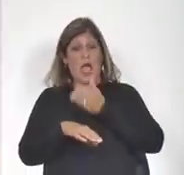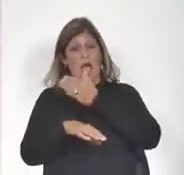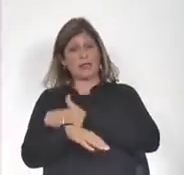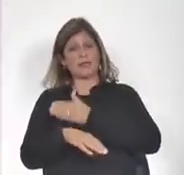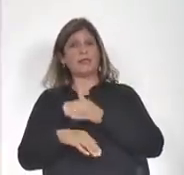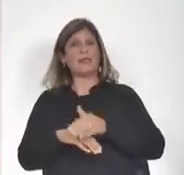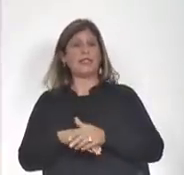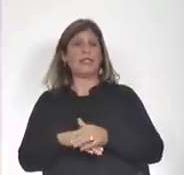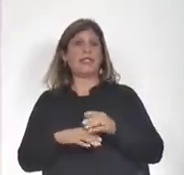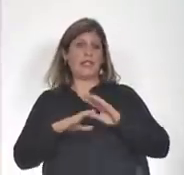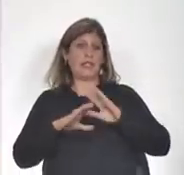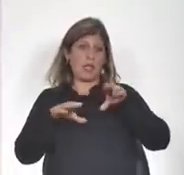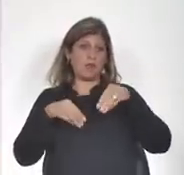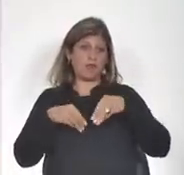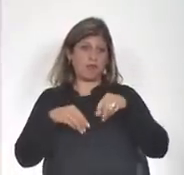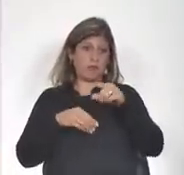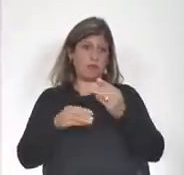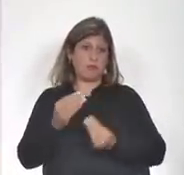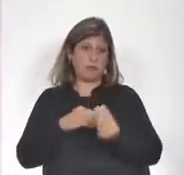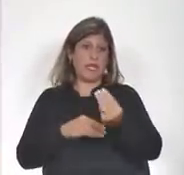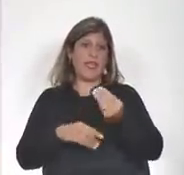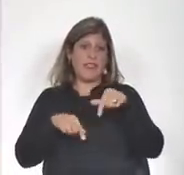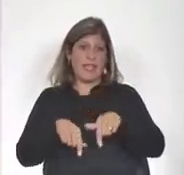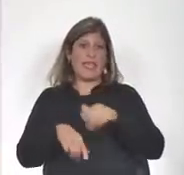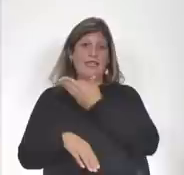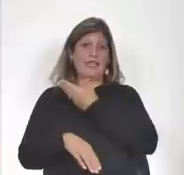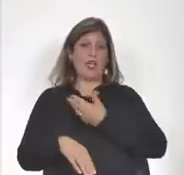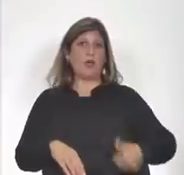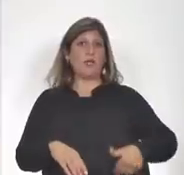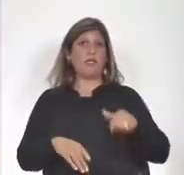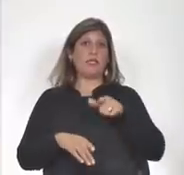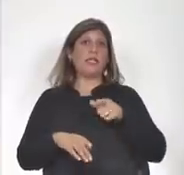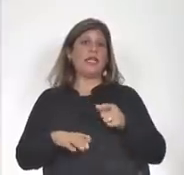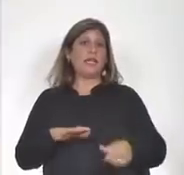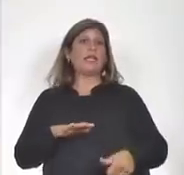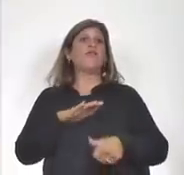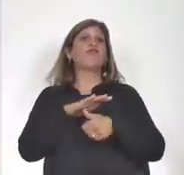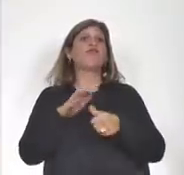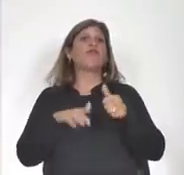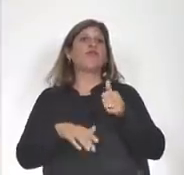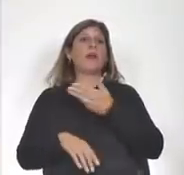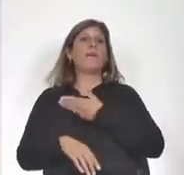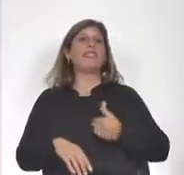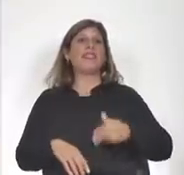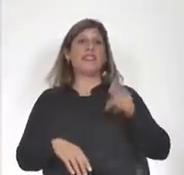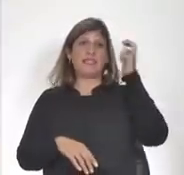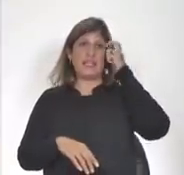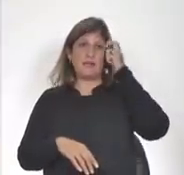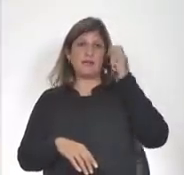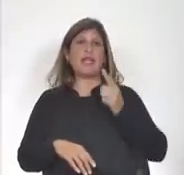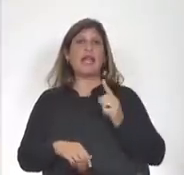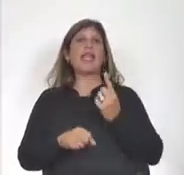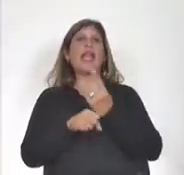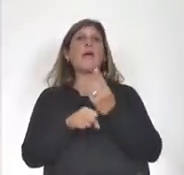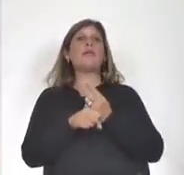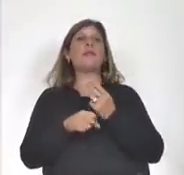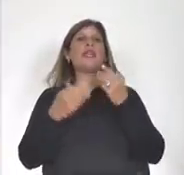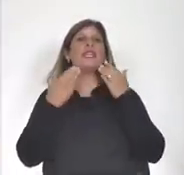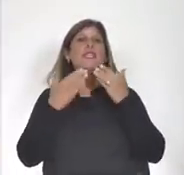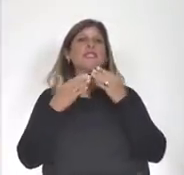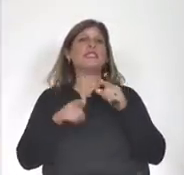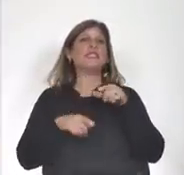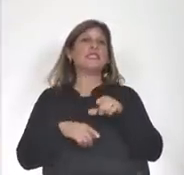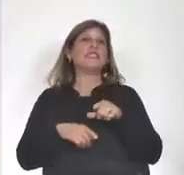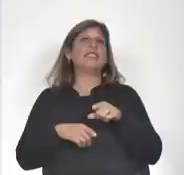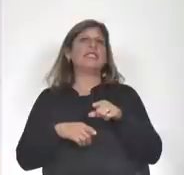asunción de este gobierno, gobierno presidido por el compañero Tabaré Vázquez, la primera interpelación se desarrolló